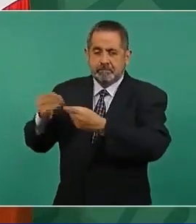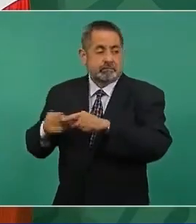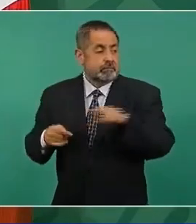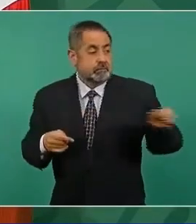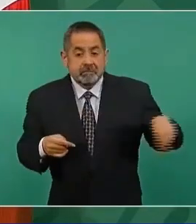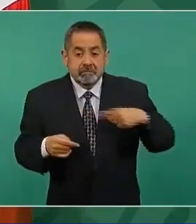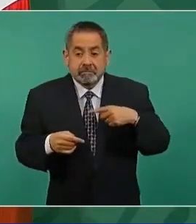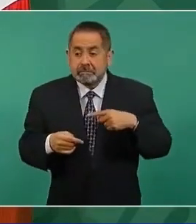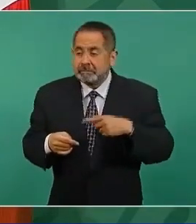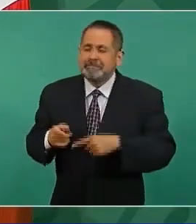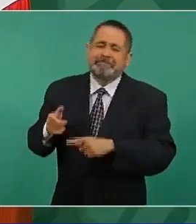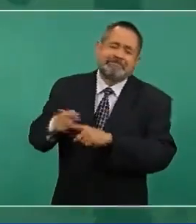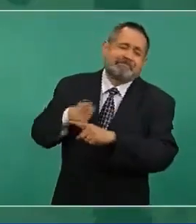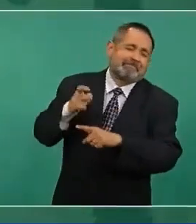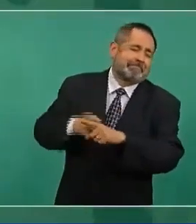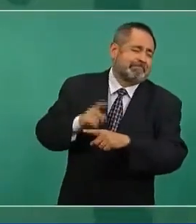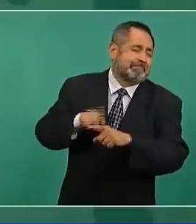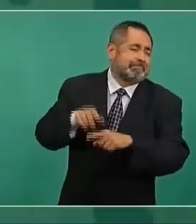nos aprobaron los estatutos. Entonces,